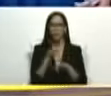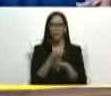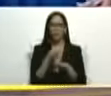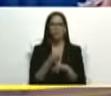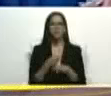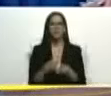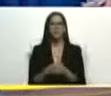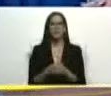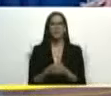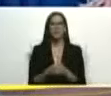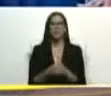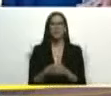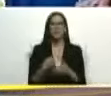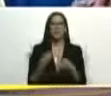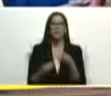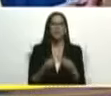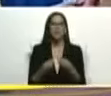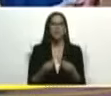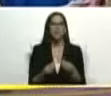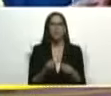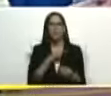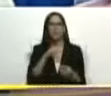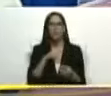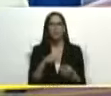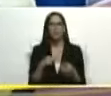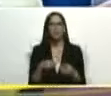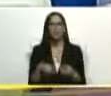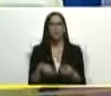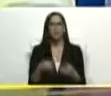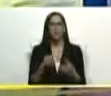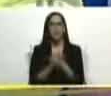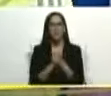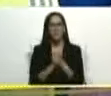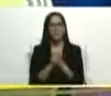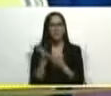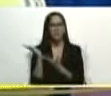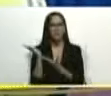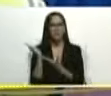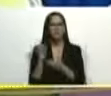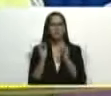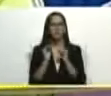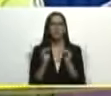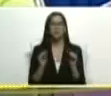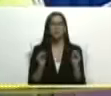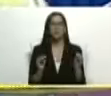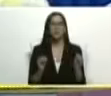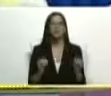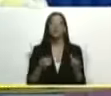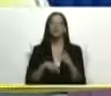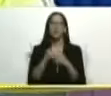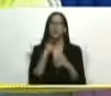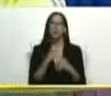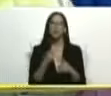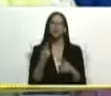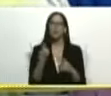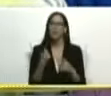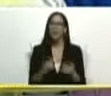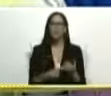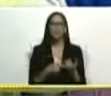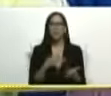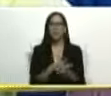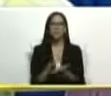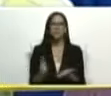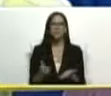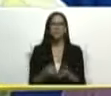territorio que fuera sido eso de nuestra compatriota Zoraida que puso la denuncia y que fue y dijo mira todavía falta esto que ha